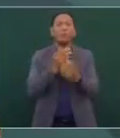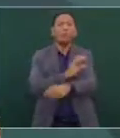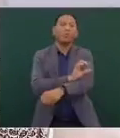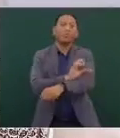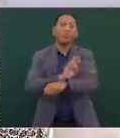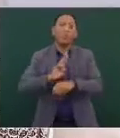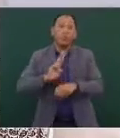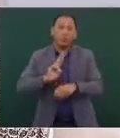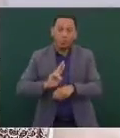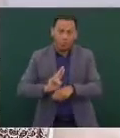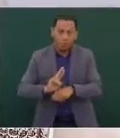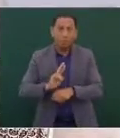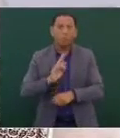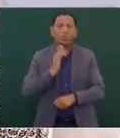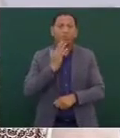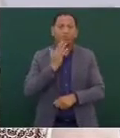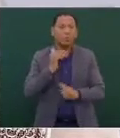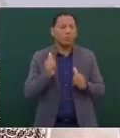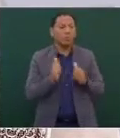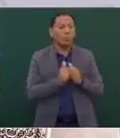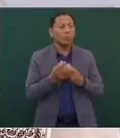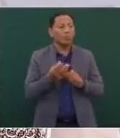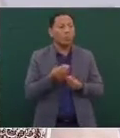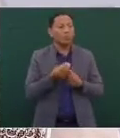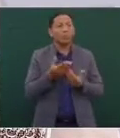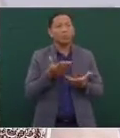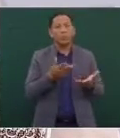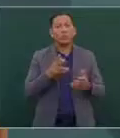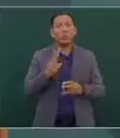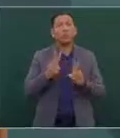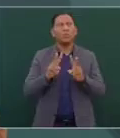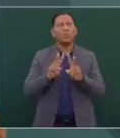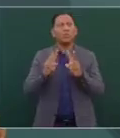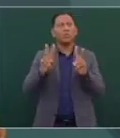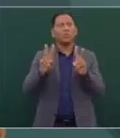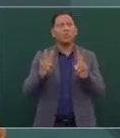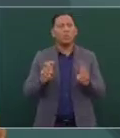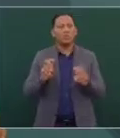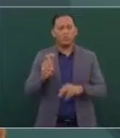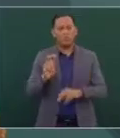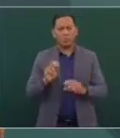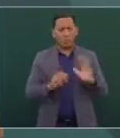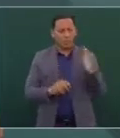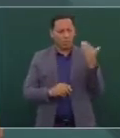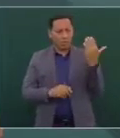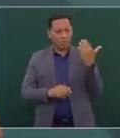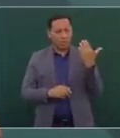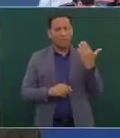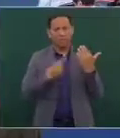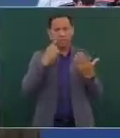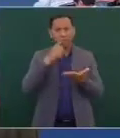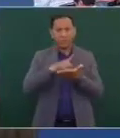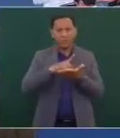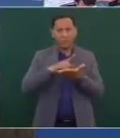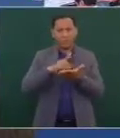conjunta. El tema reciente del fentanilo,